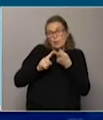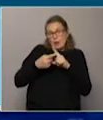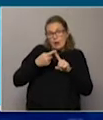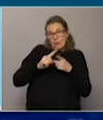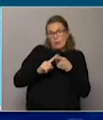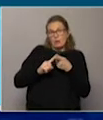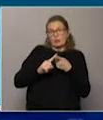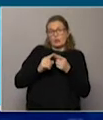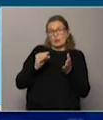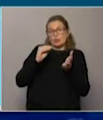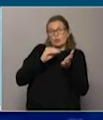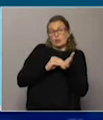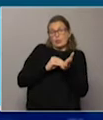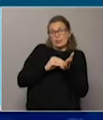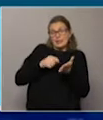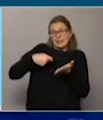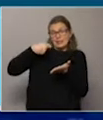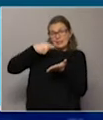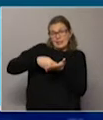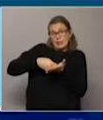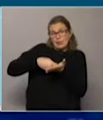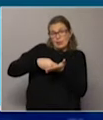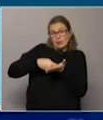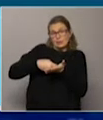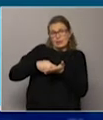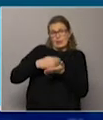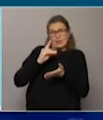La deuda con los acreedores